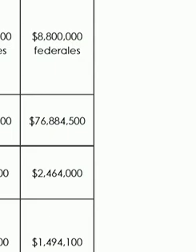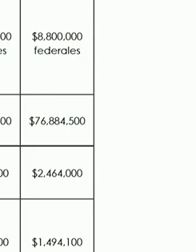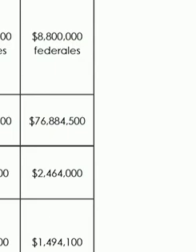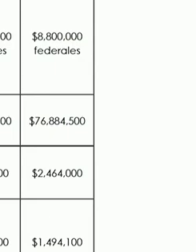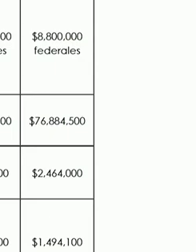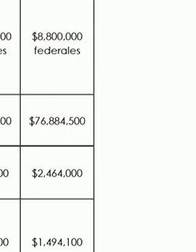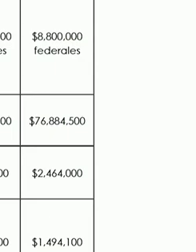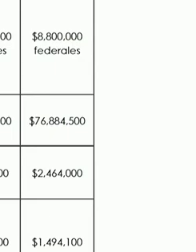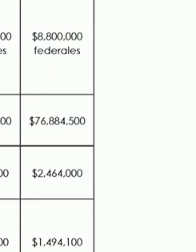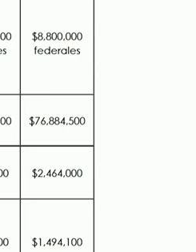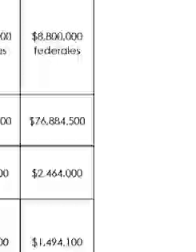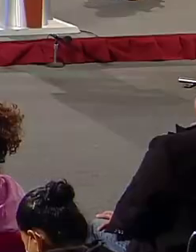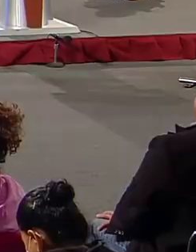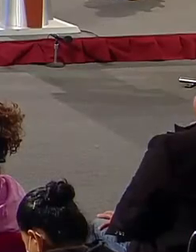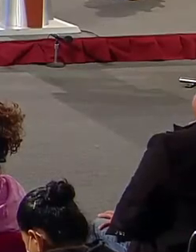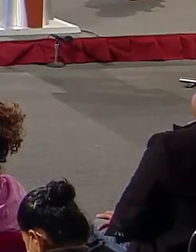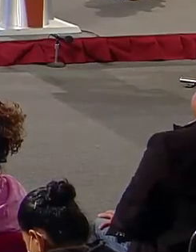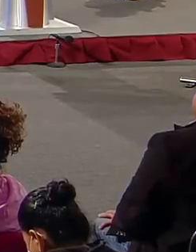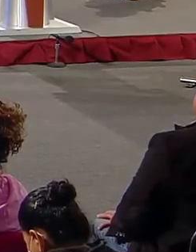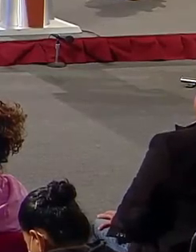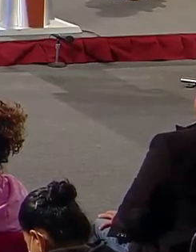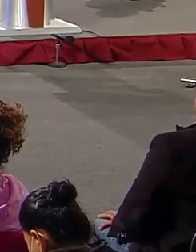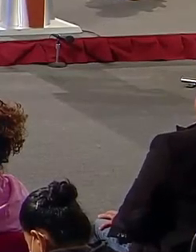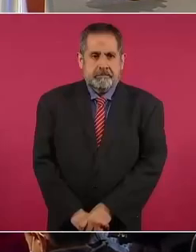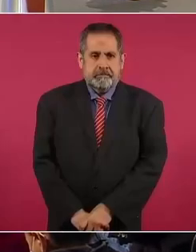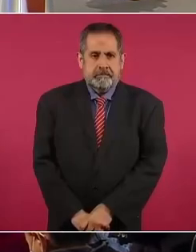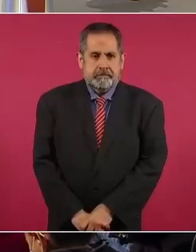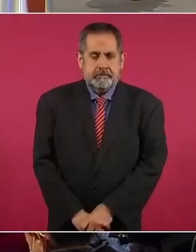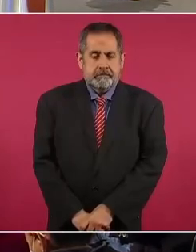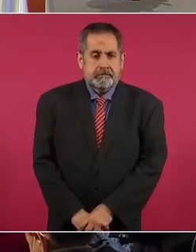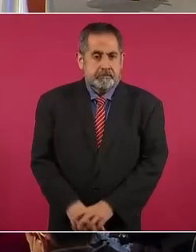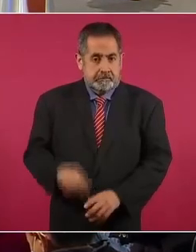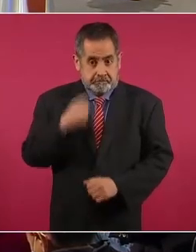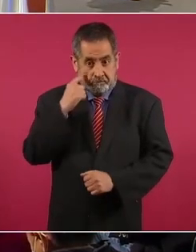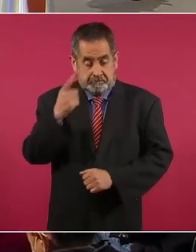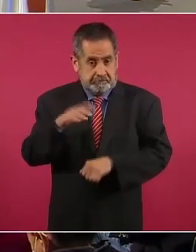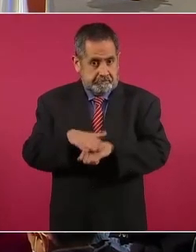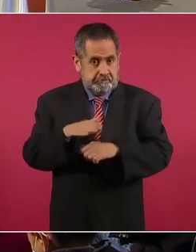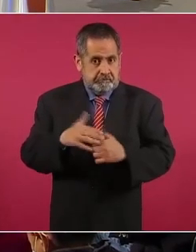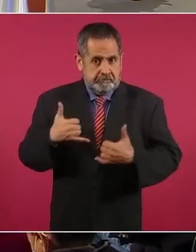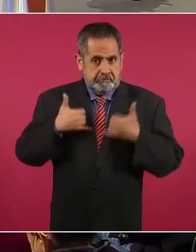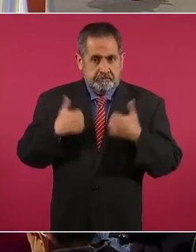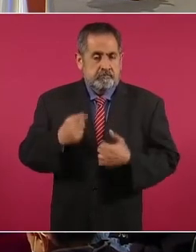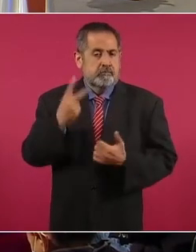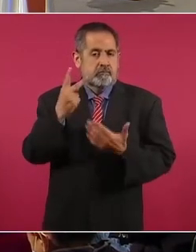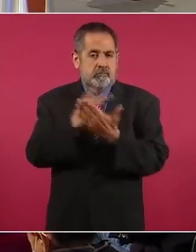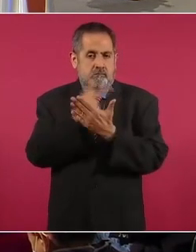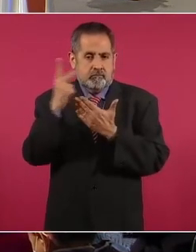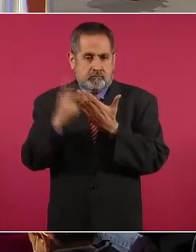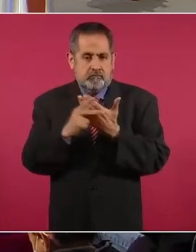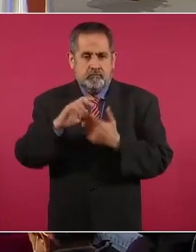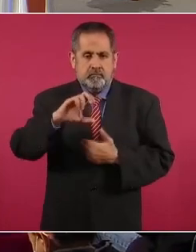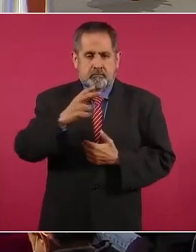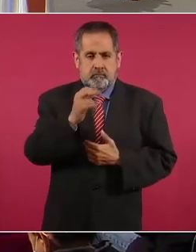miren, para los jóvenes, dos programas en Choy,